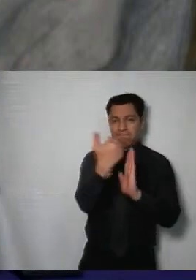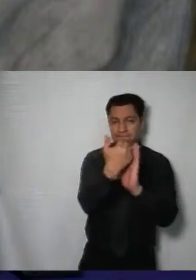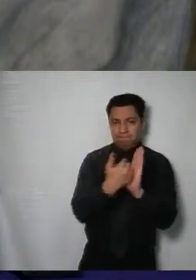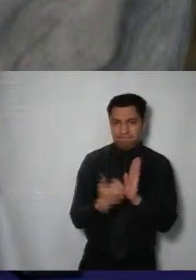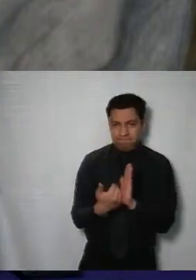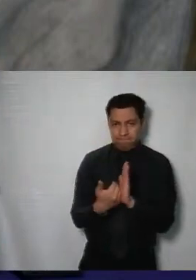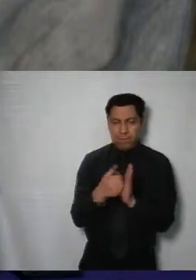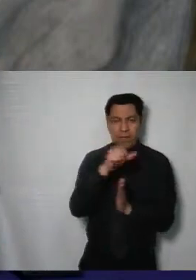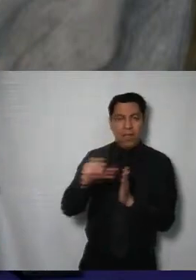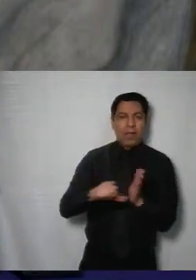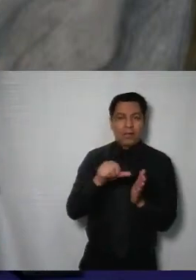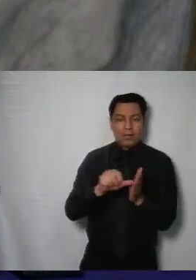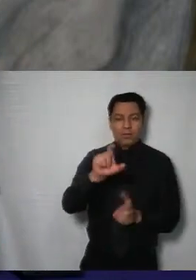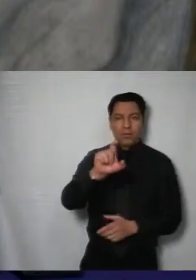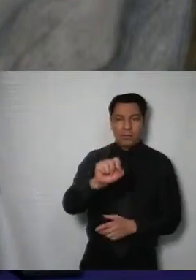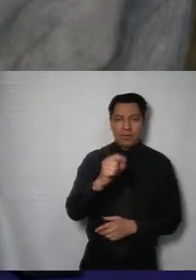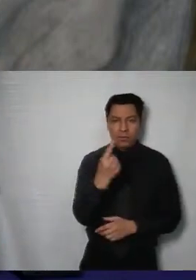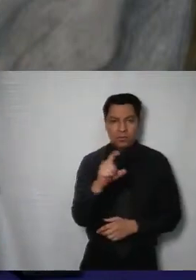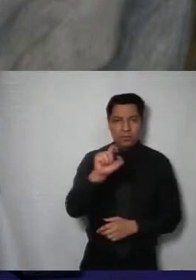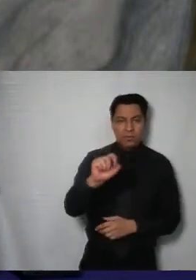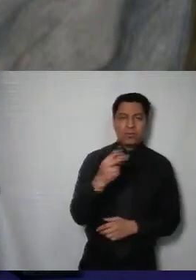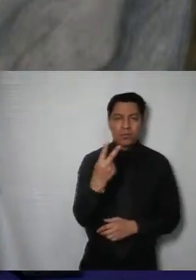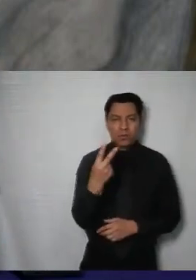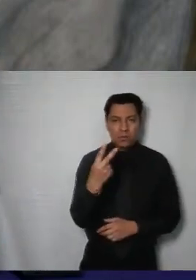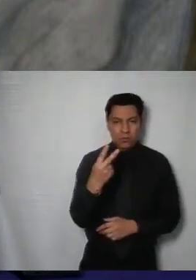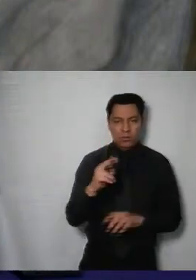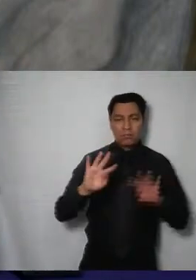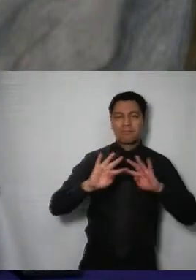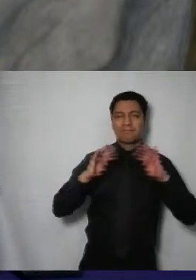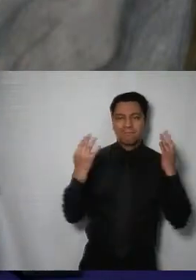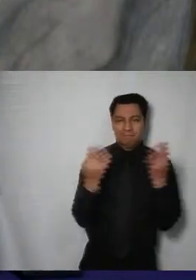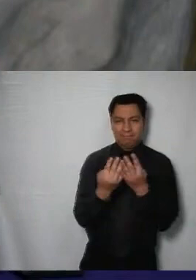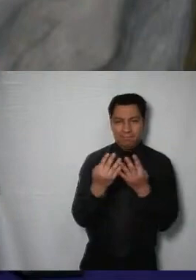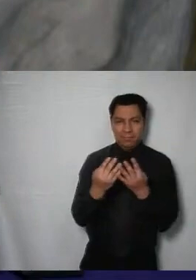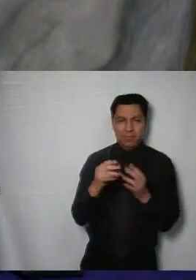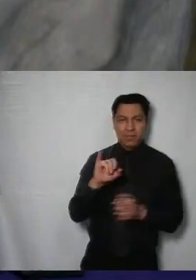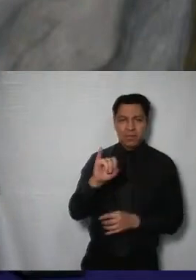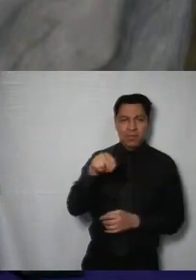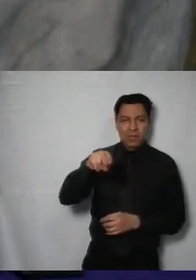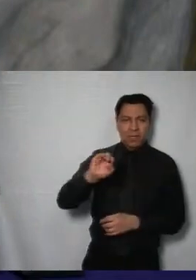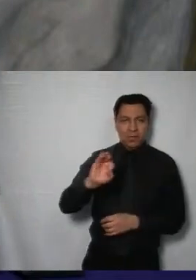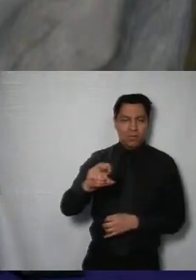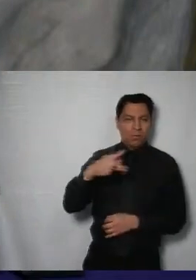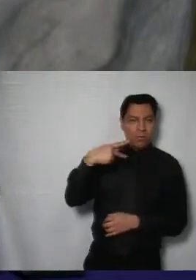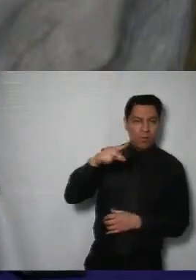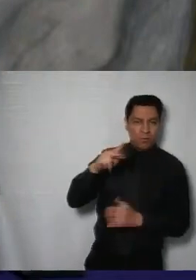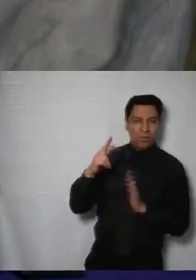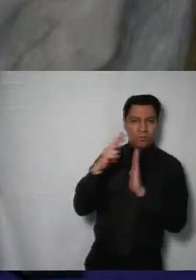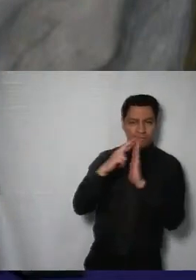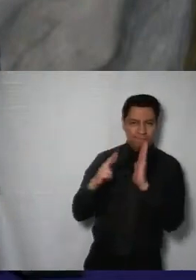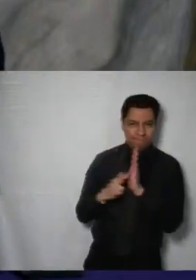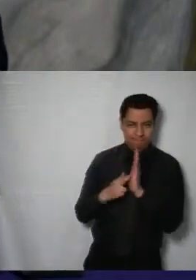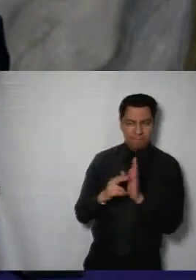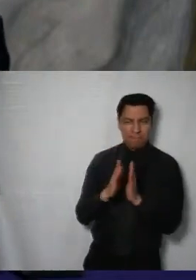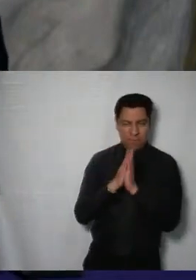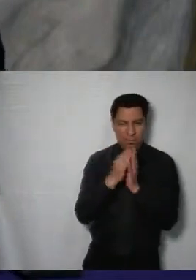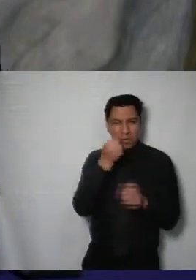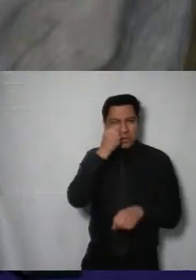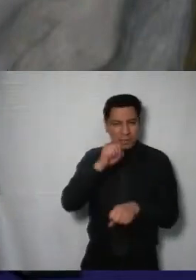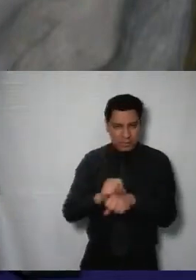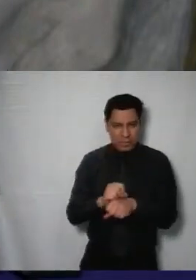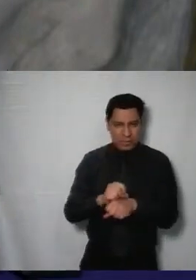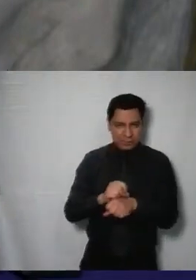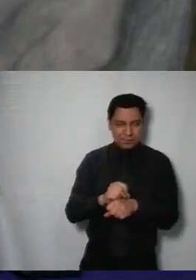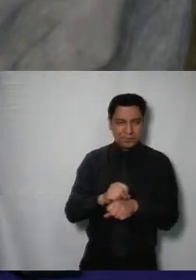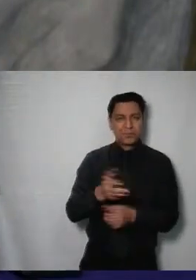procedimiento establecido en los artículos 22 y 41 del Reglamento de Sesiones del Pleno de este Instituto. Le pediría a la secretaria técnica que proceda a dar lectura al orden del día.